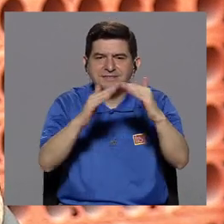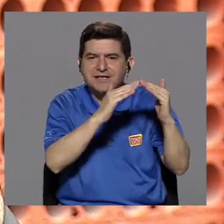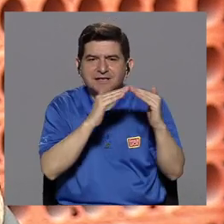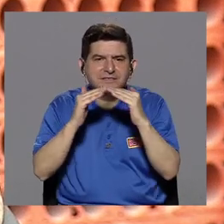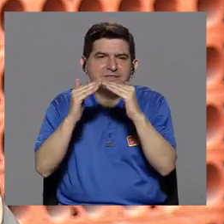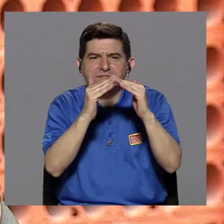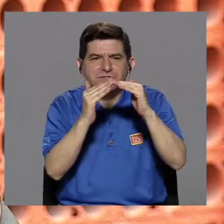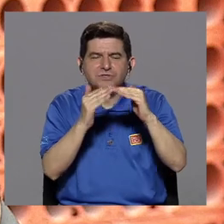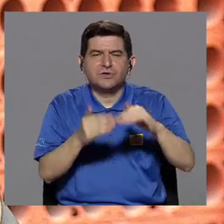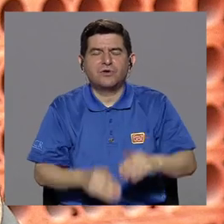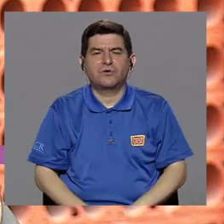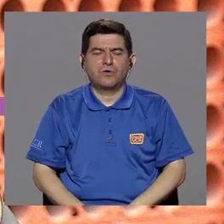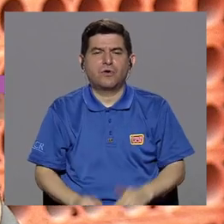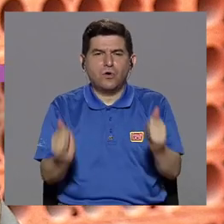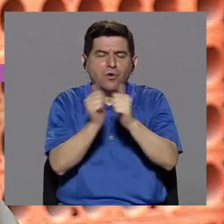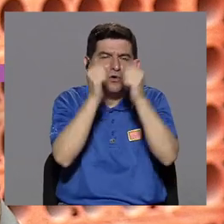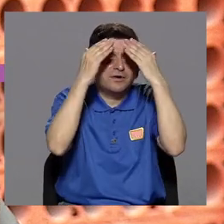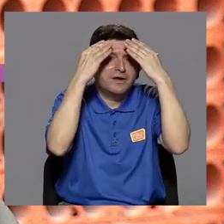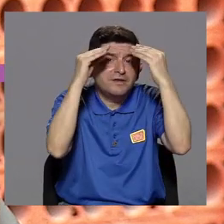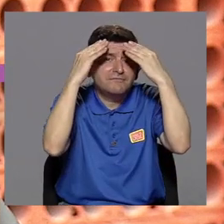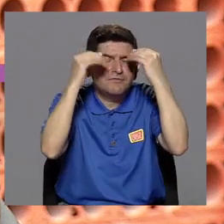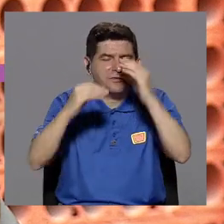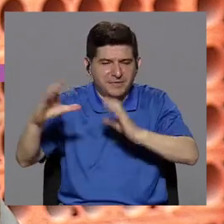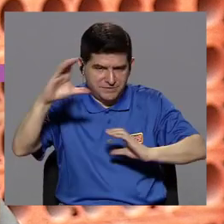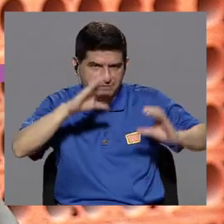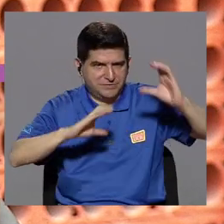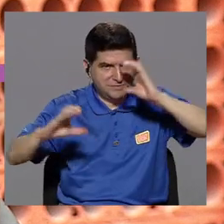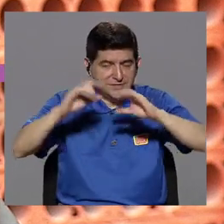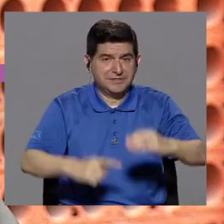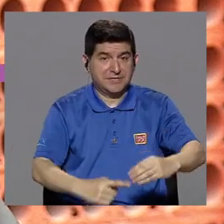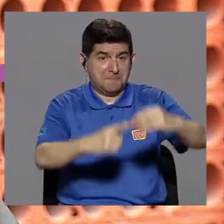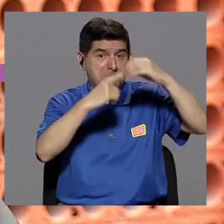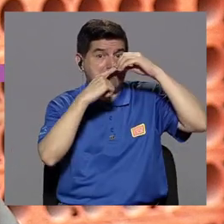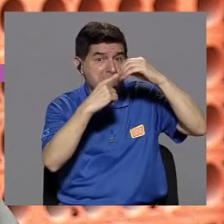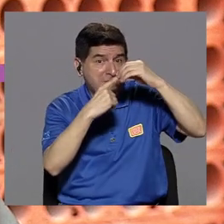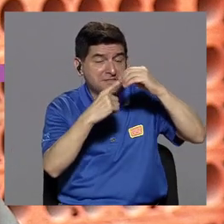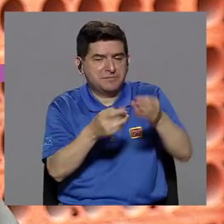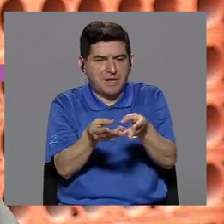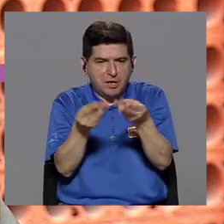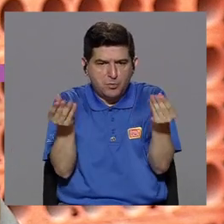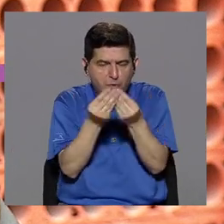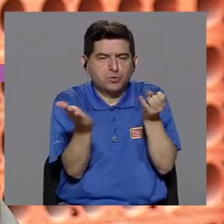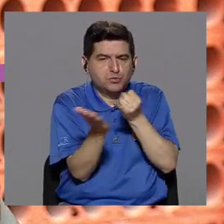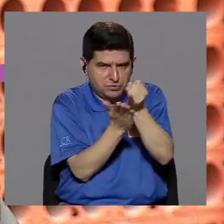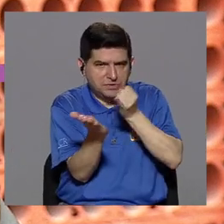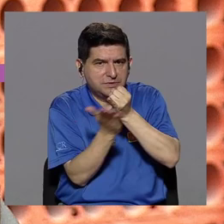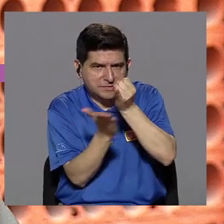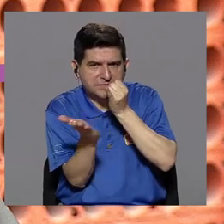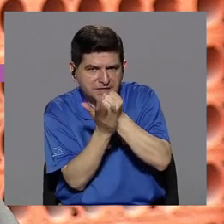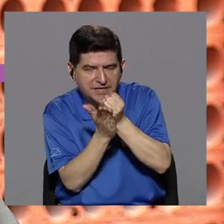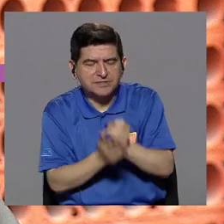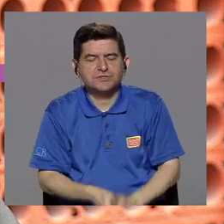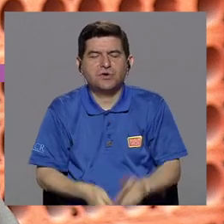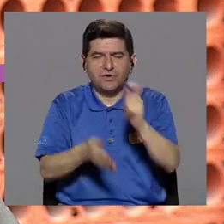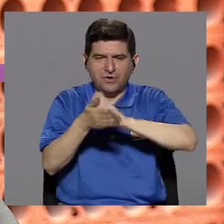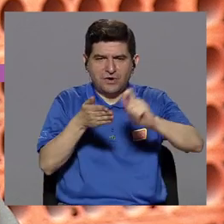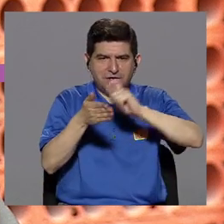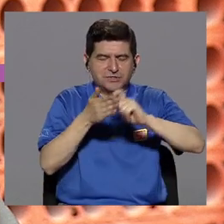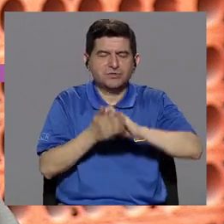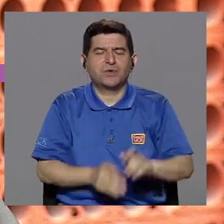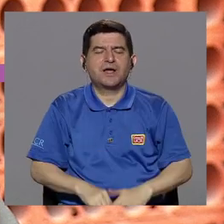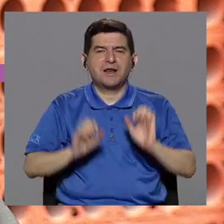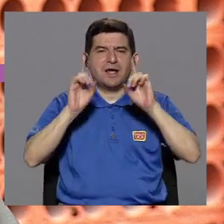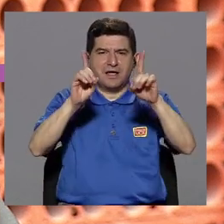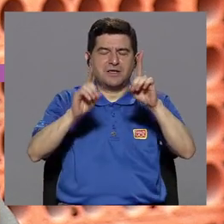brindando la información científica, principalmente de lo que se produce en investigaciones en la Escuela de Educación Física y